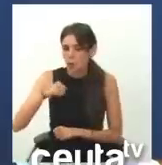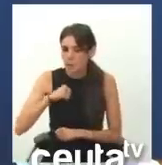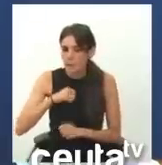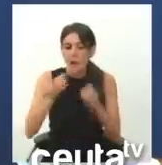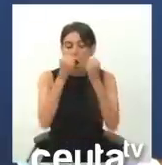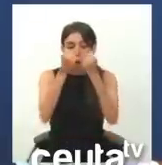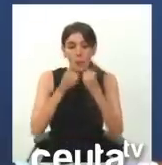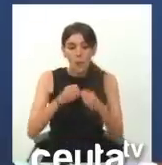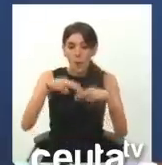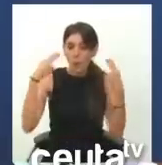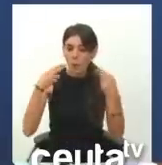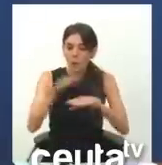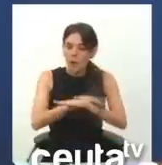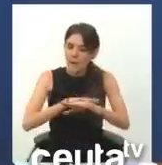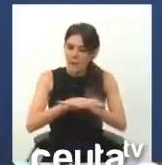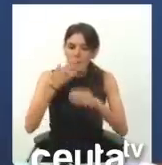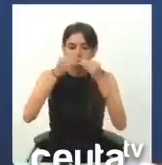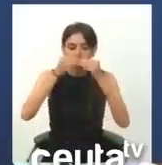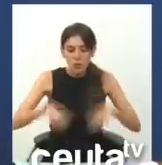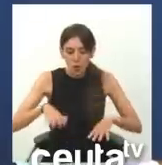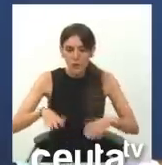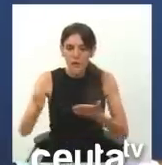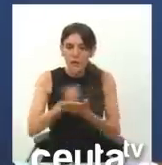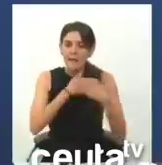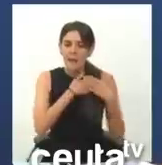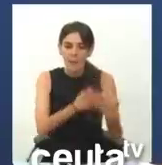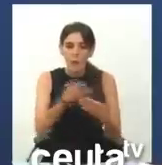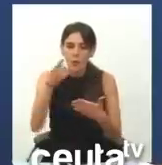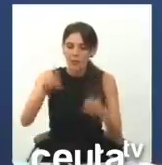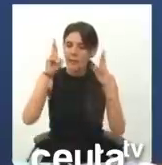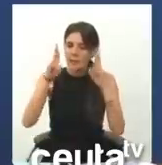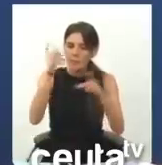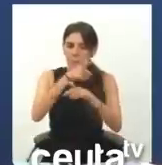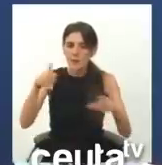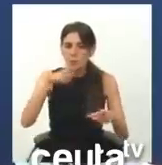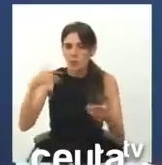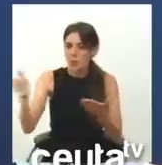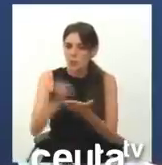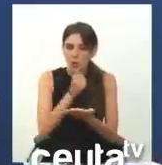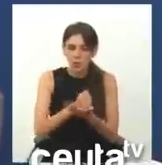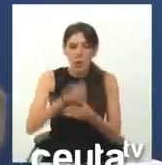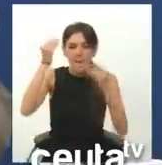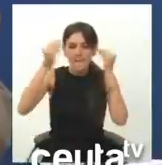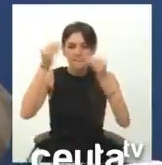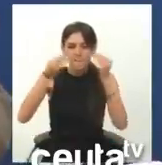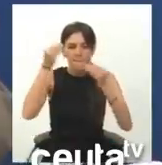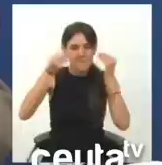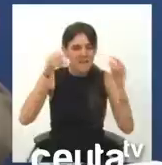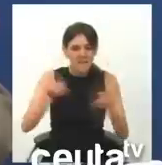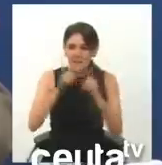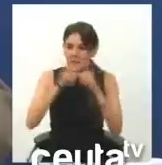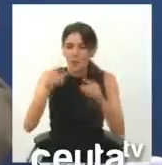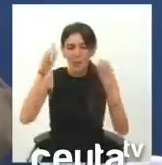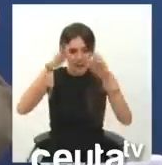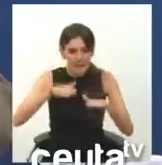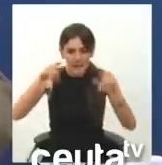los poderes públicos del Estado, la historia y la voluntad y el deseo de todos los ceutíes. Piensen como piensen y